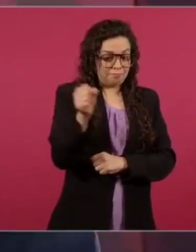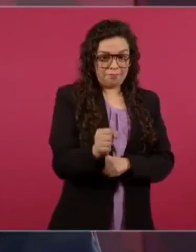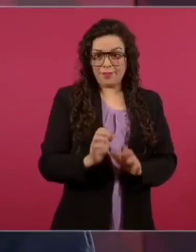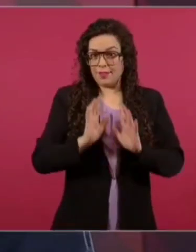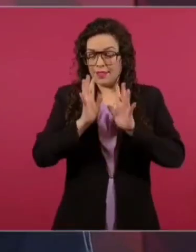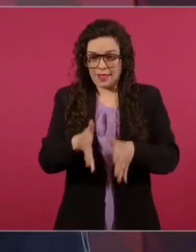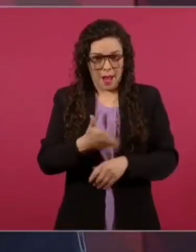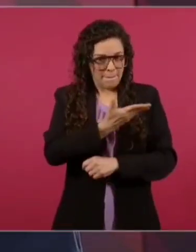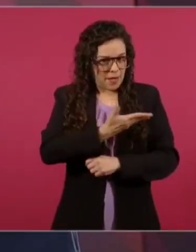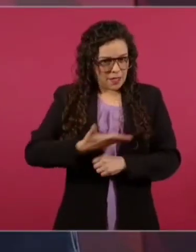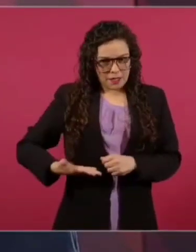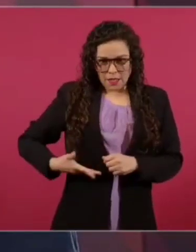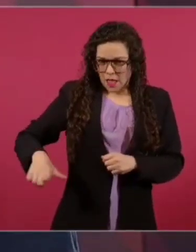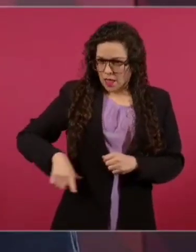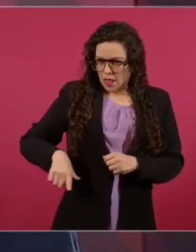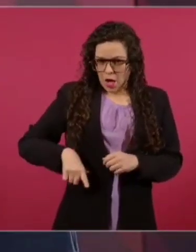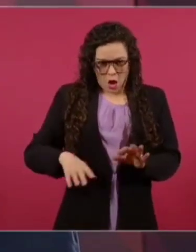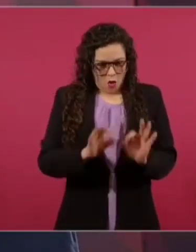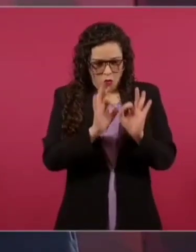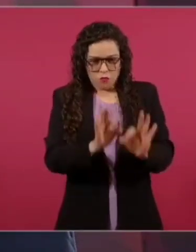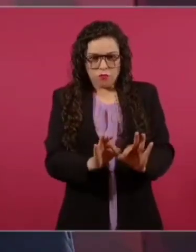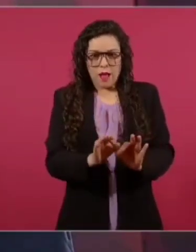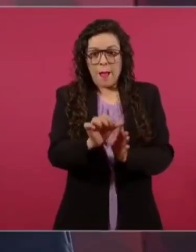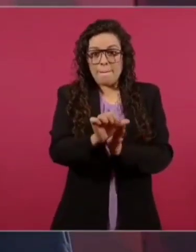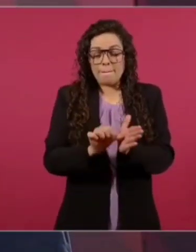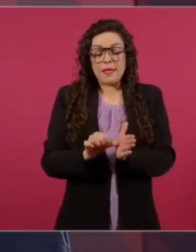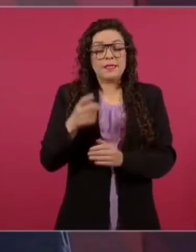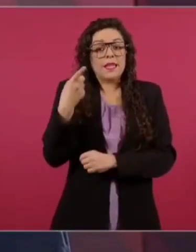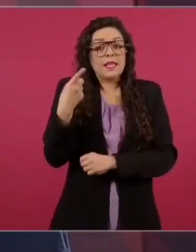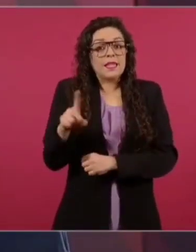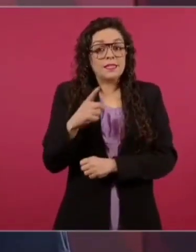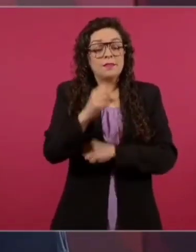de 1994,